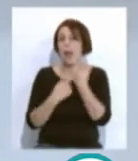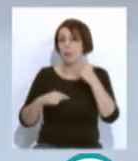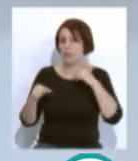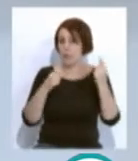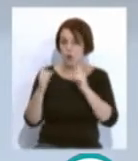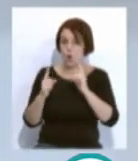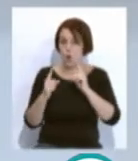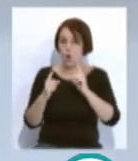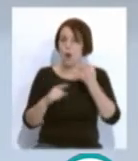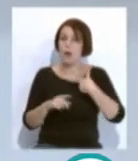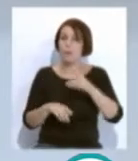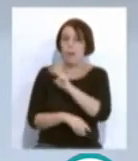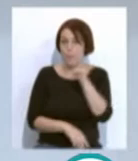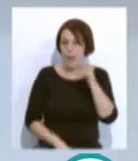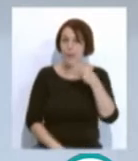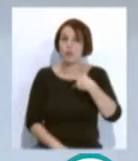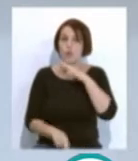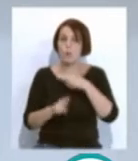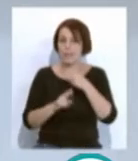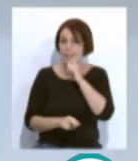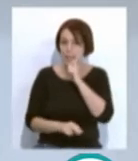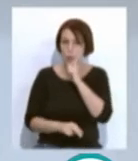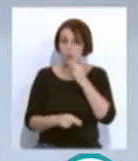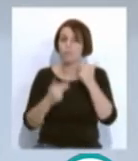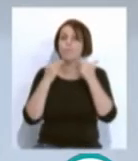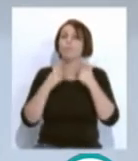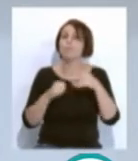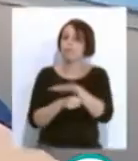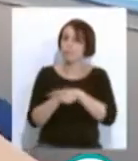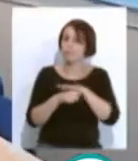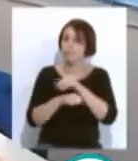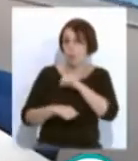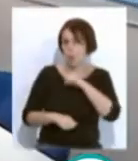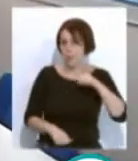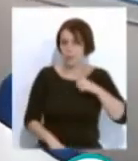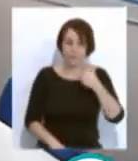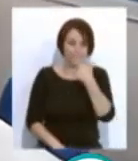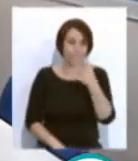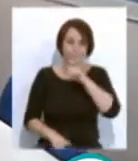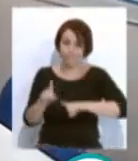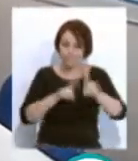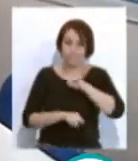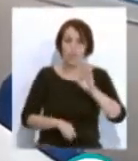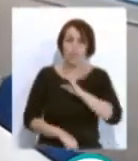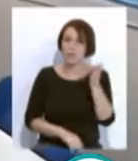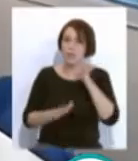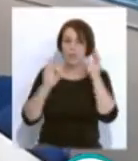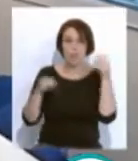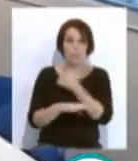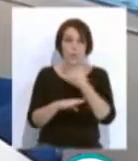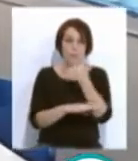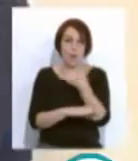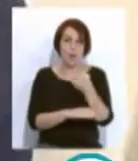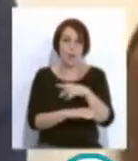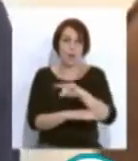Partido Popular, José Antonio Nieto. El diputado autonómico reconoce los problemas que afectan a la atención primaria acentuados